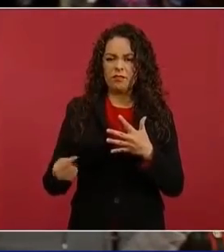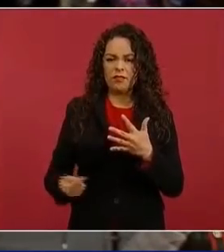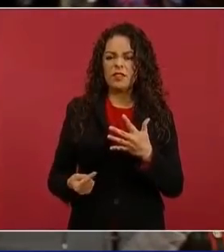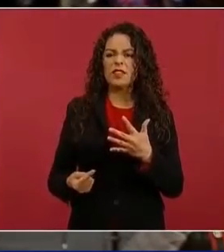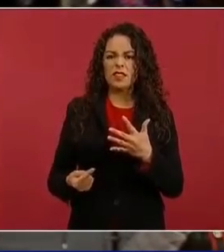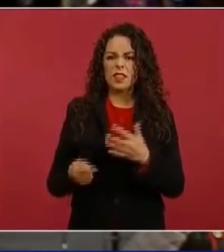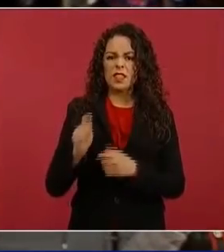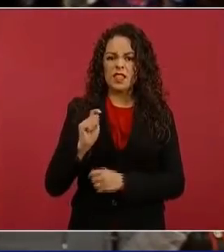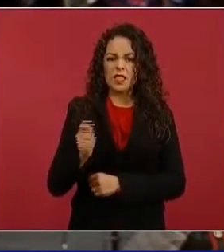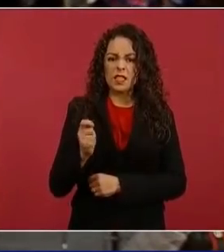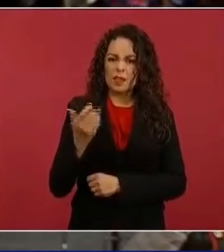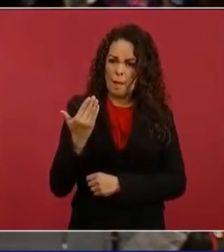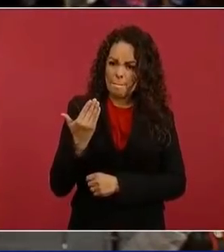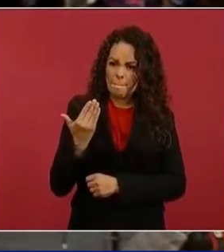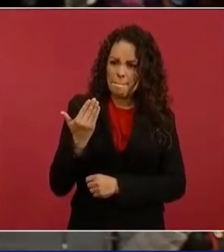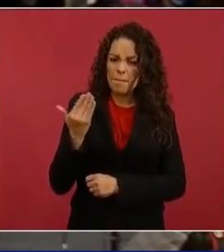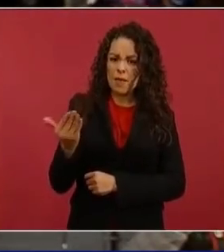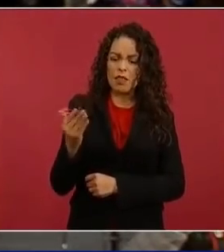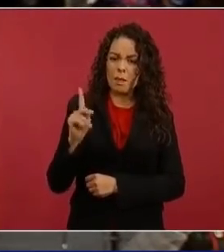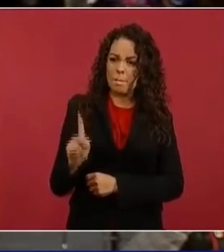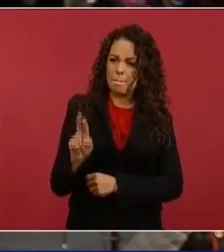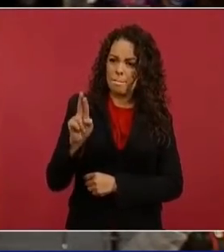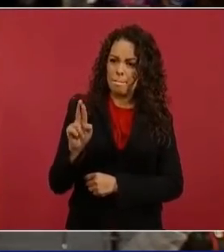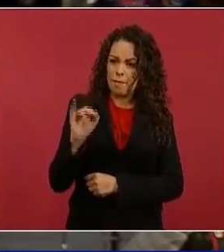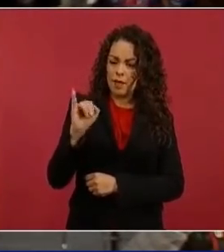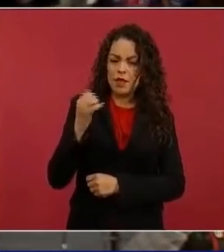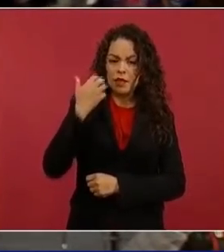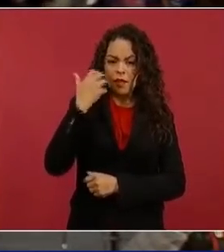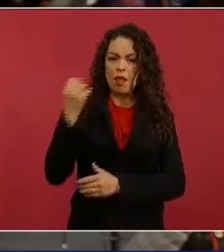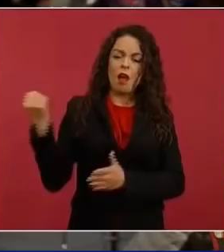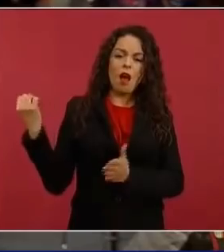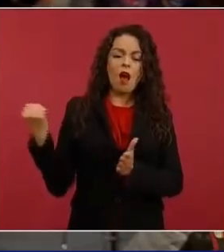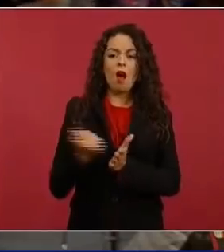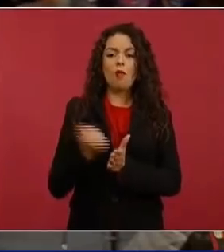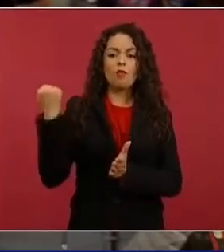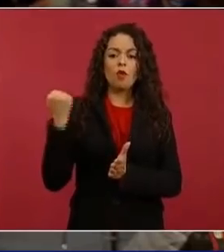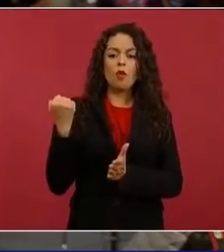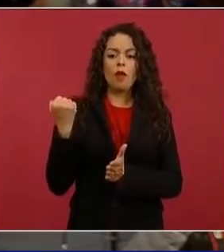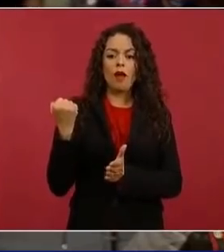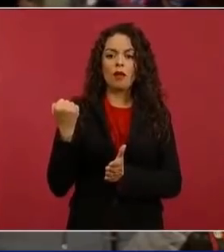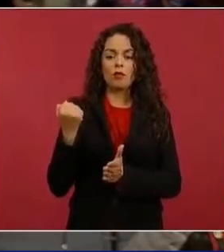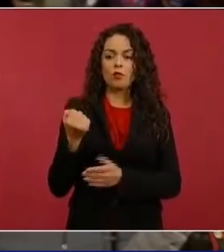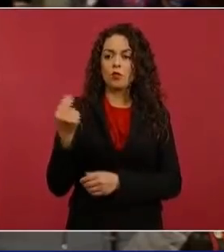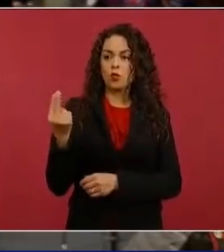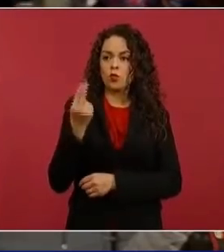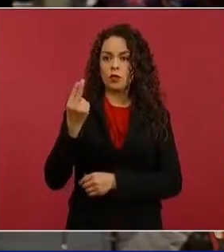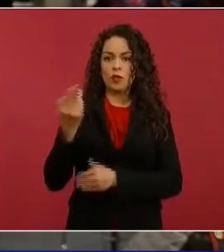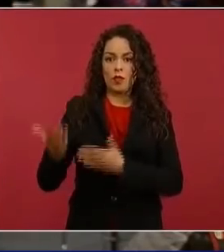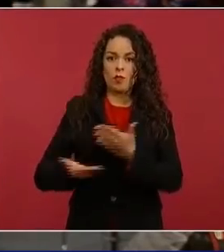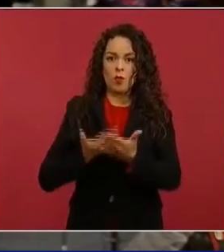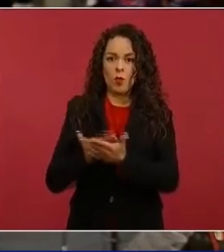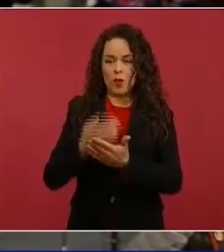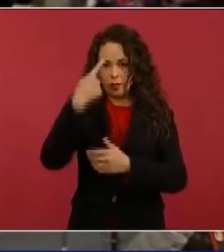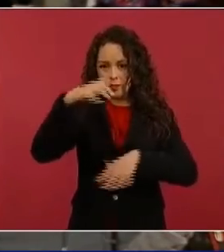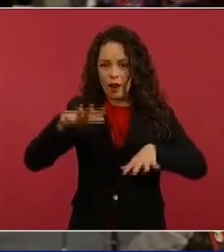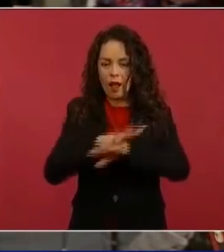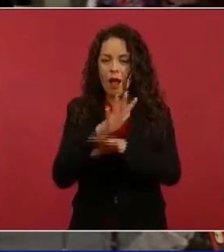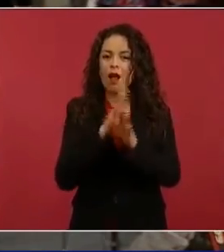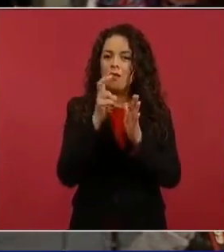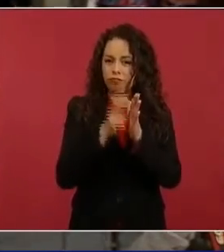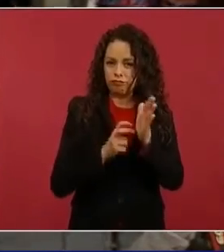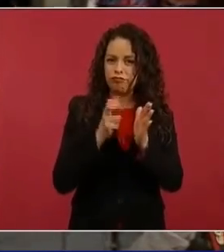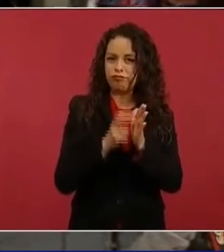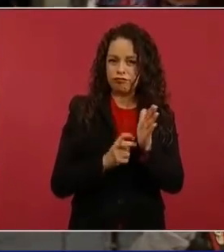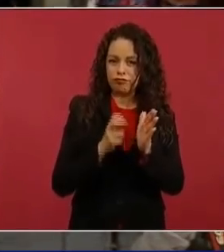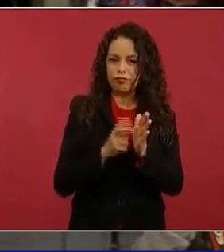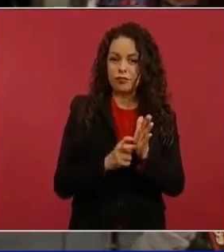las exigencias por parte del PRI para que se apruebe la reforma que usted mandó. En esta propuesta que se